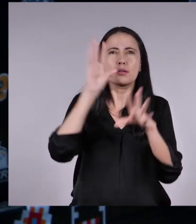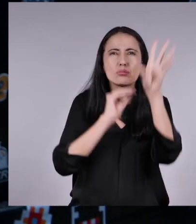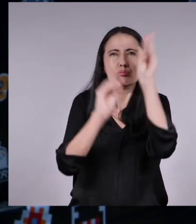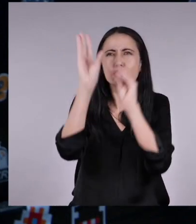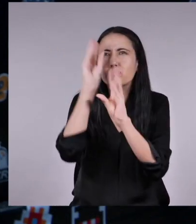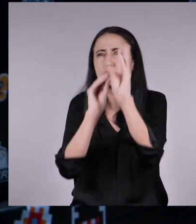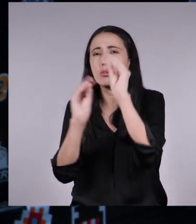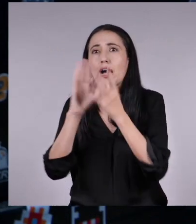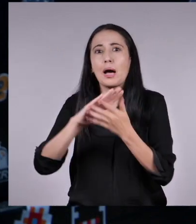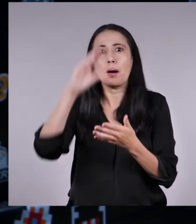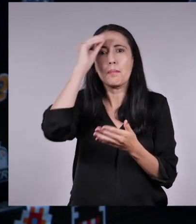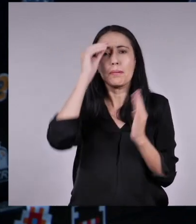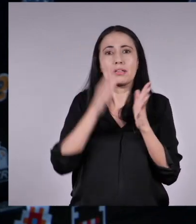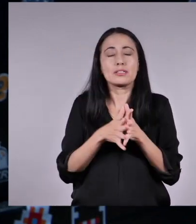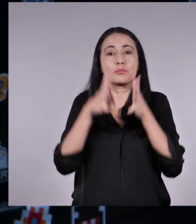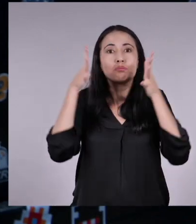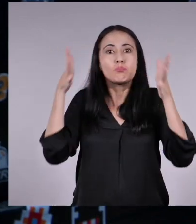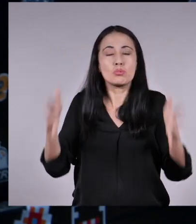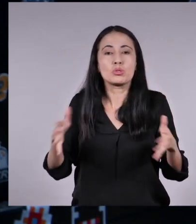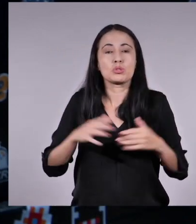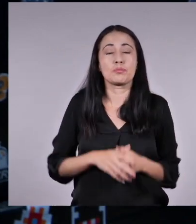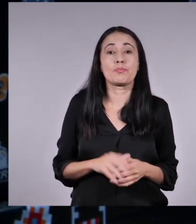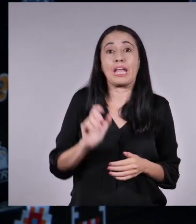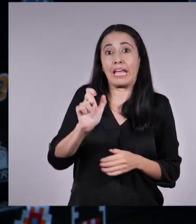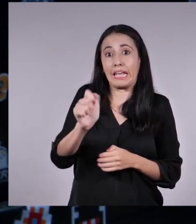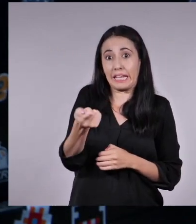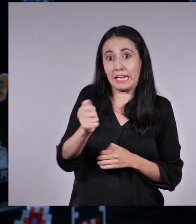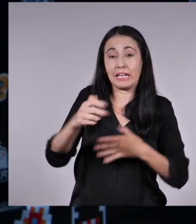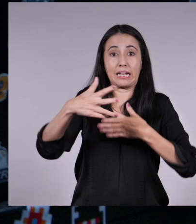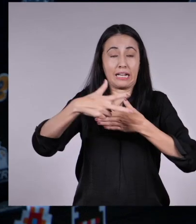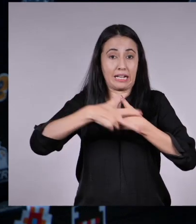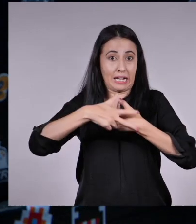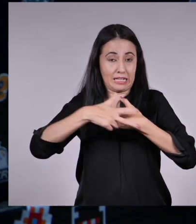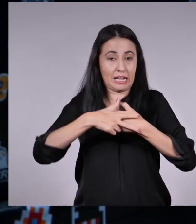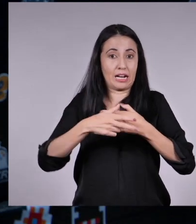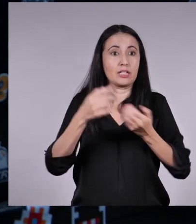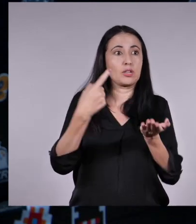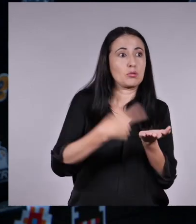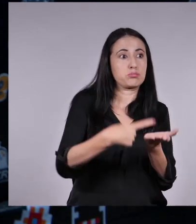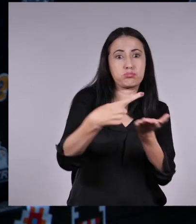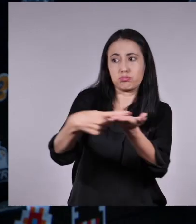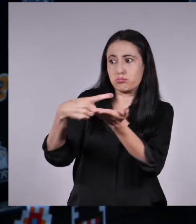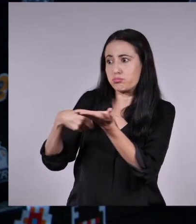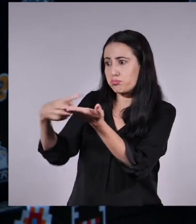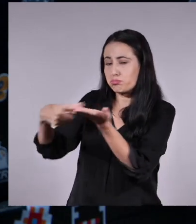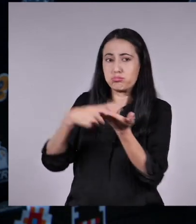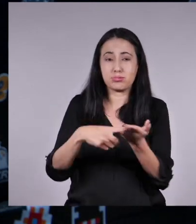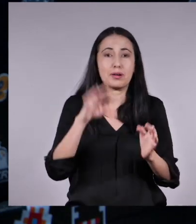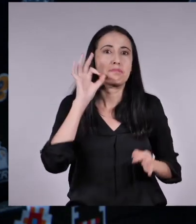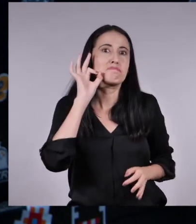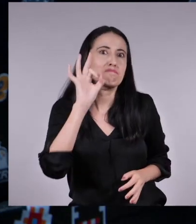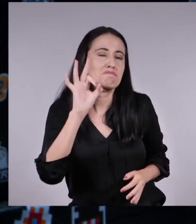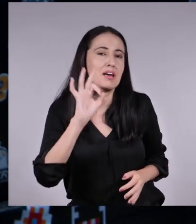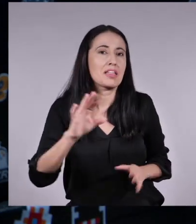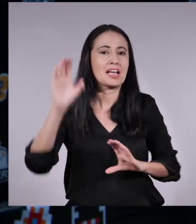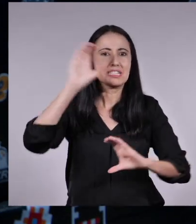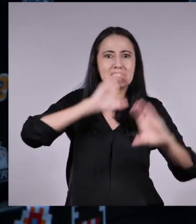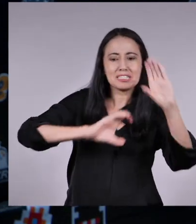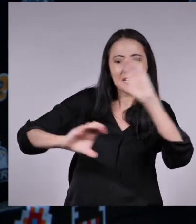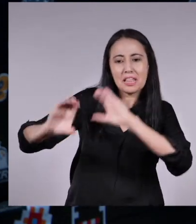aprendiendo. Además, en su canal suelen armar algunos debates entre youtubers científicos que son... ¡Una